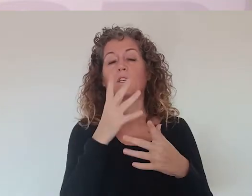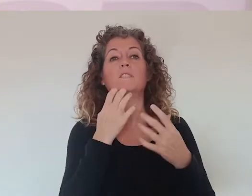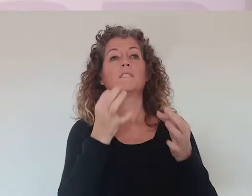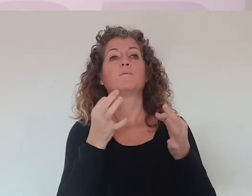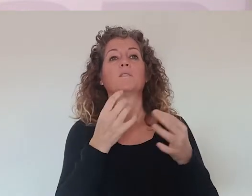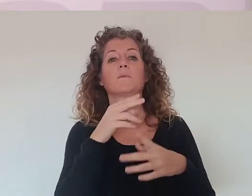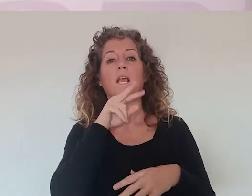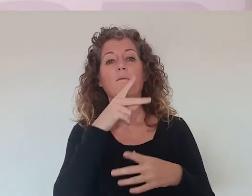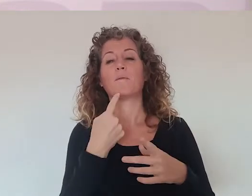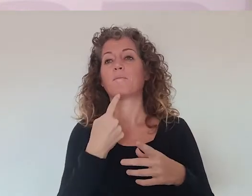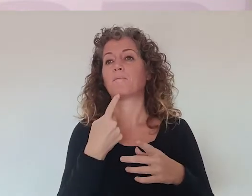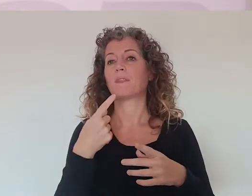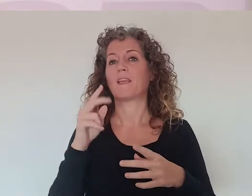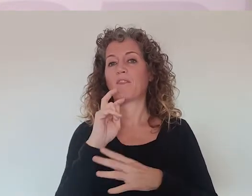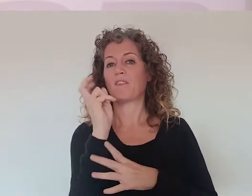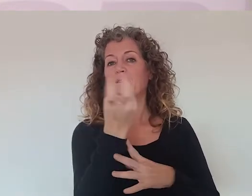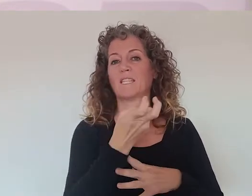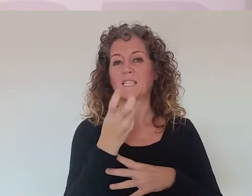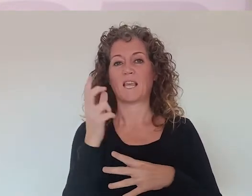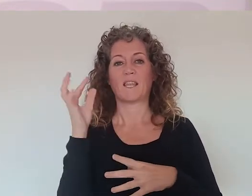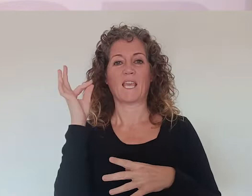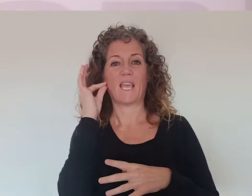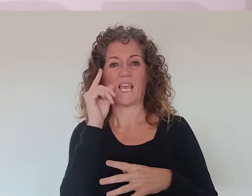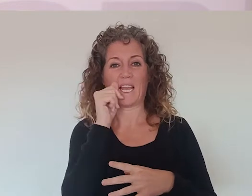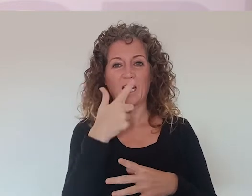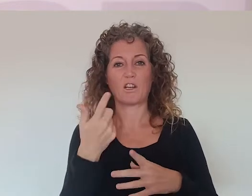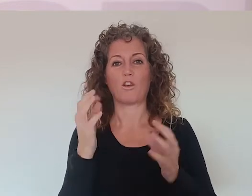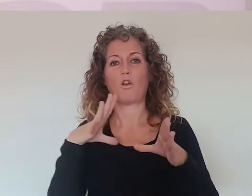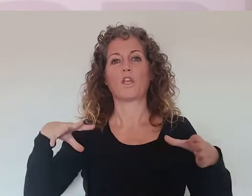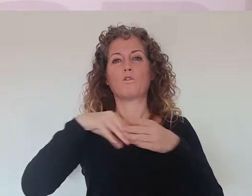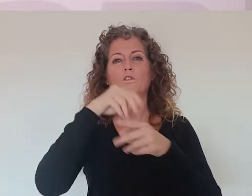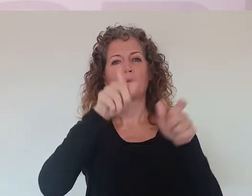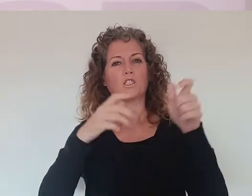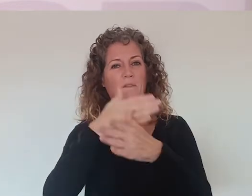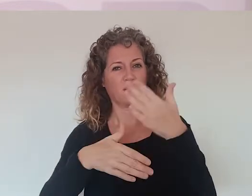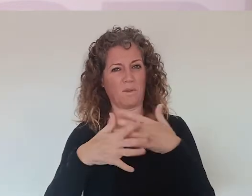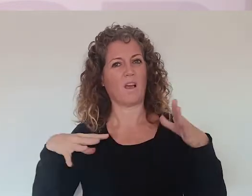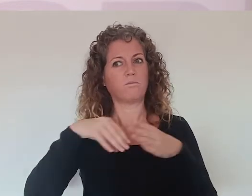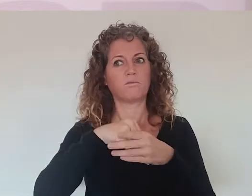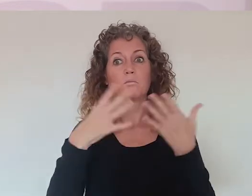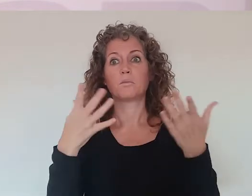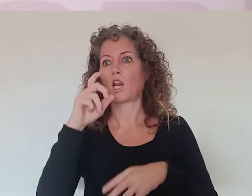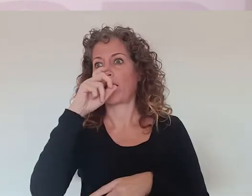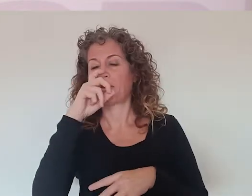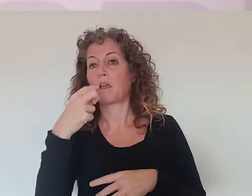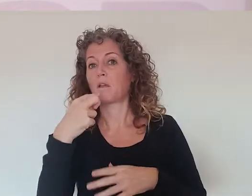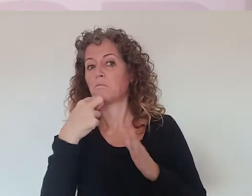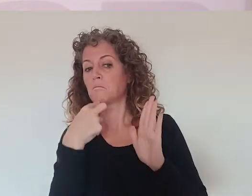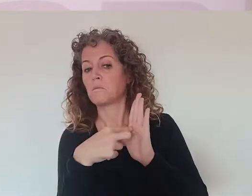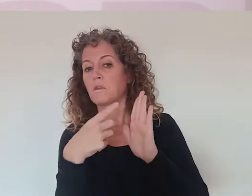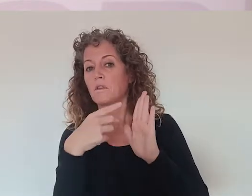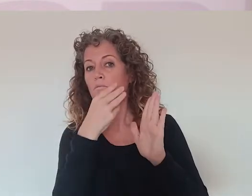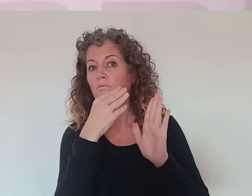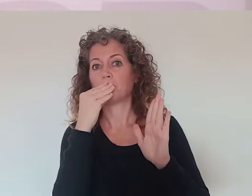las compañías, porque se habla mucho de diversidad, de diversidad de género, de la inclusión de las personas con discapacidad,